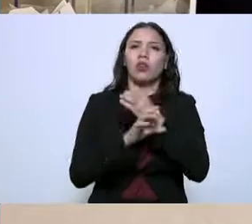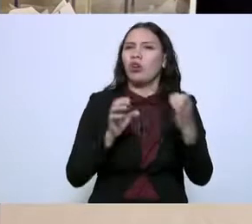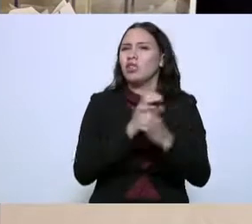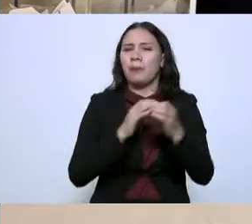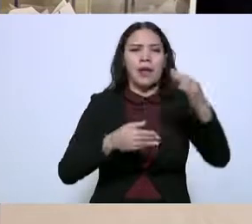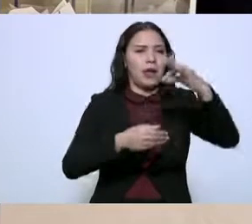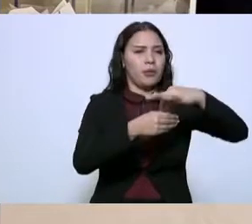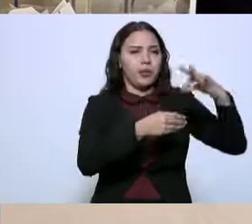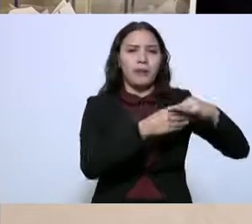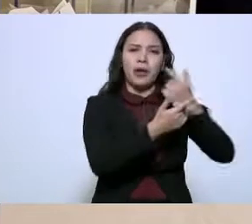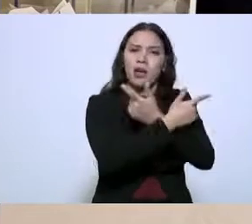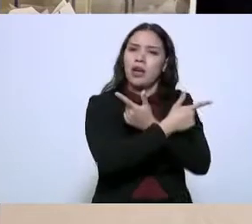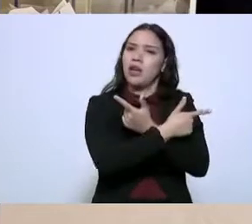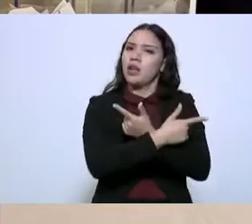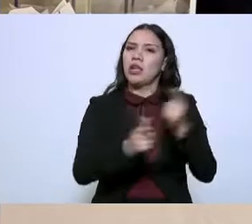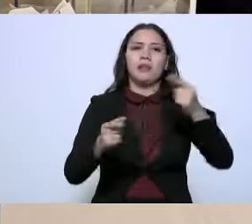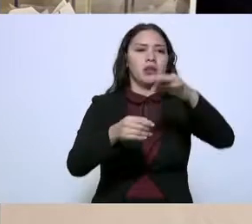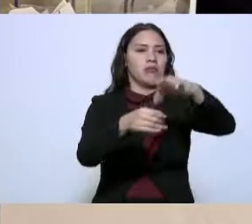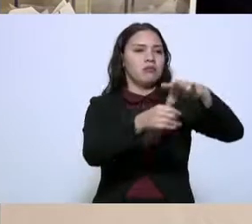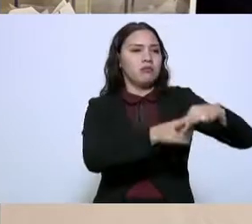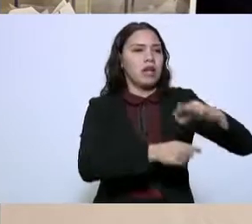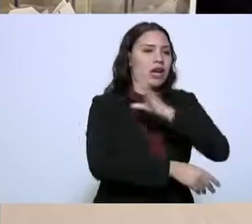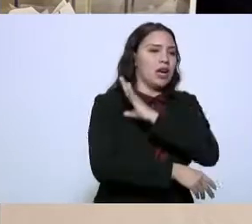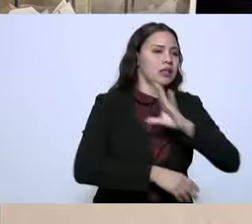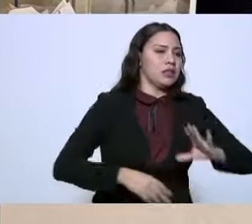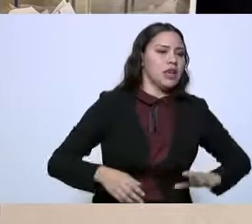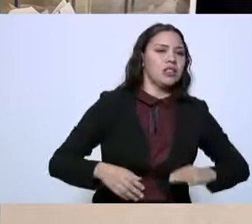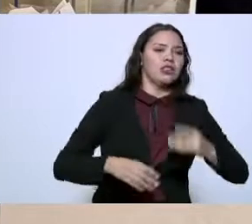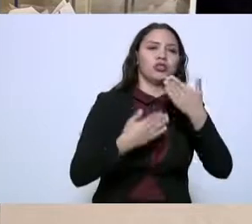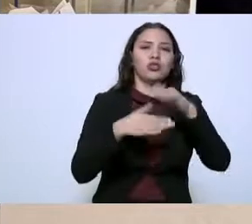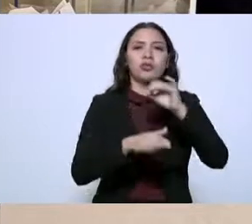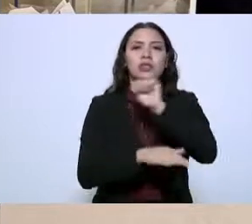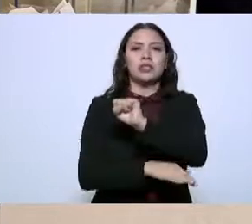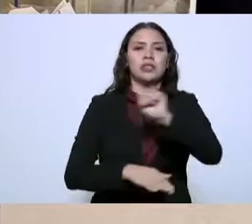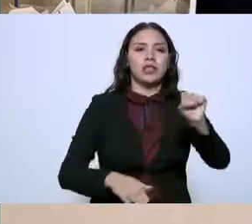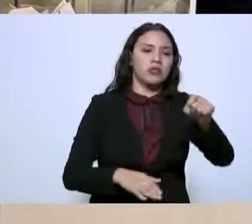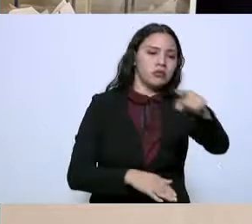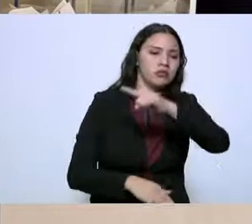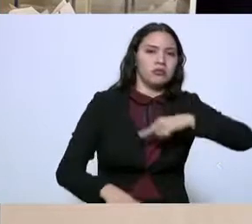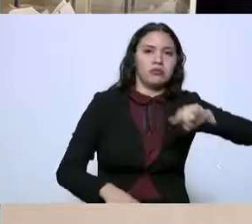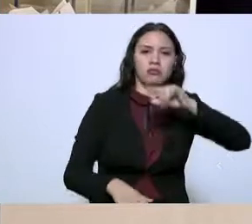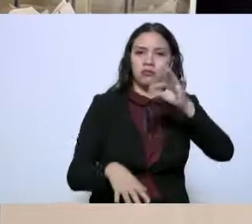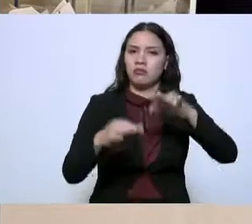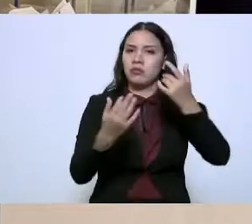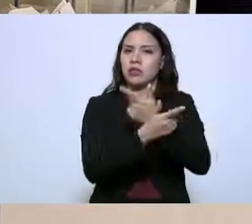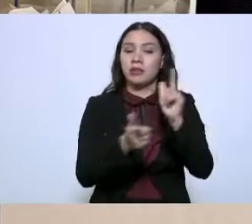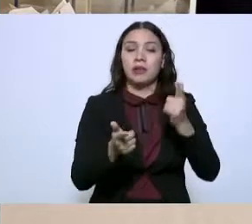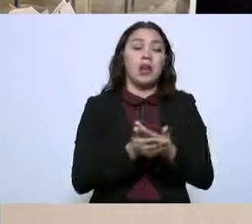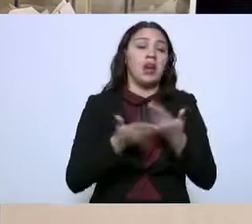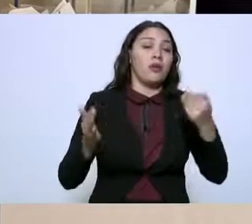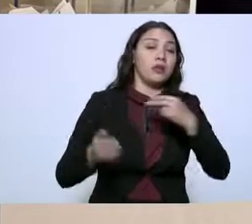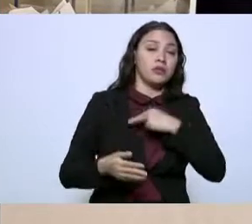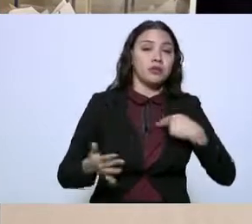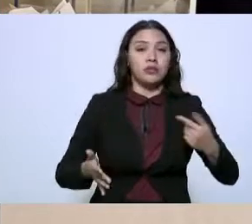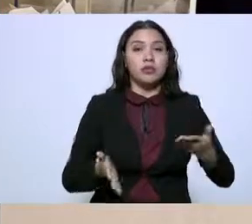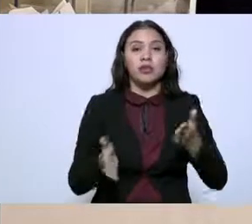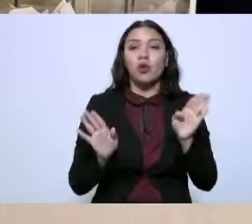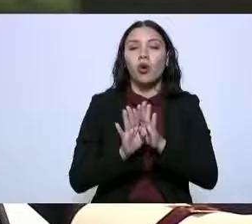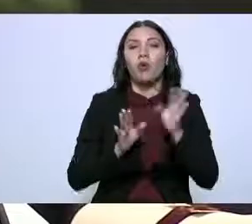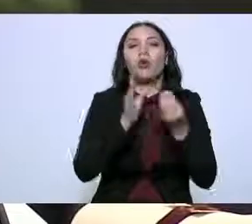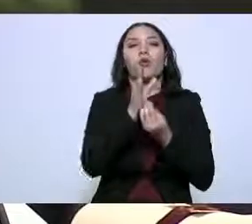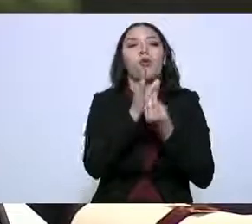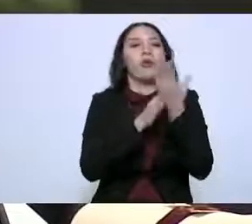elecciones entre distintos sindicatos. Y hemos venido implementando el nuevo